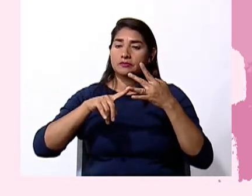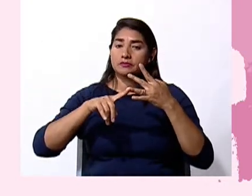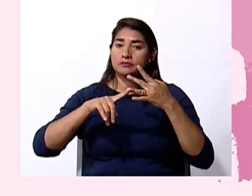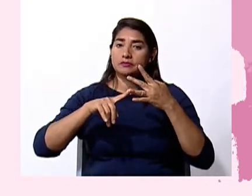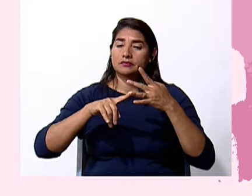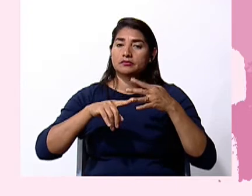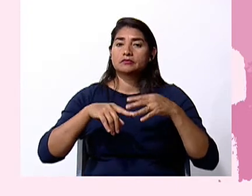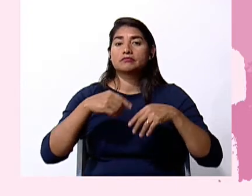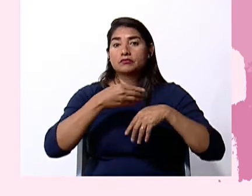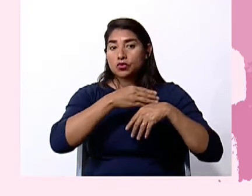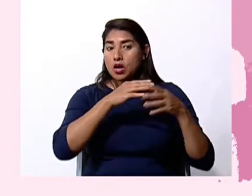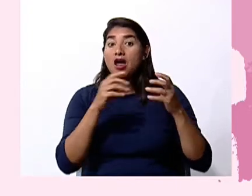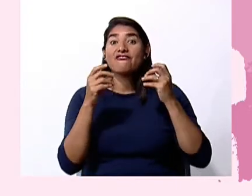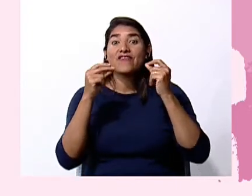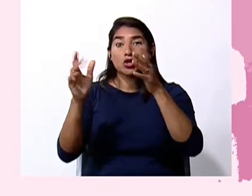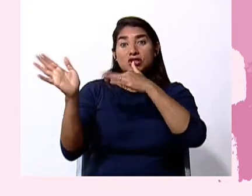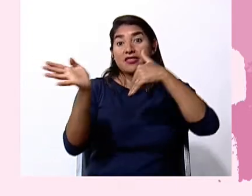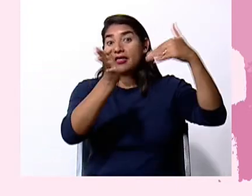el viento